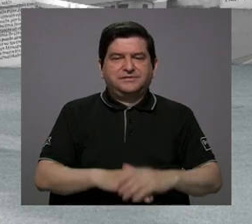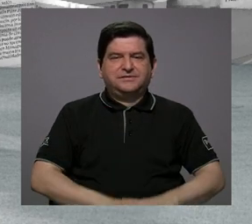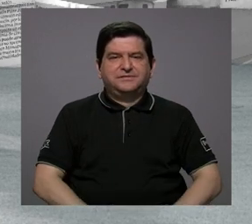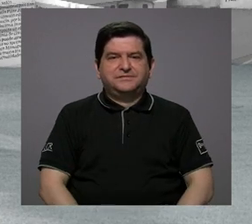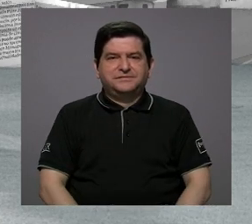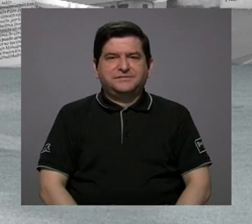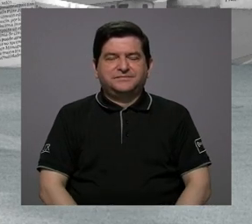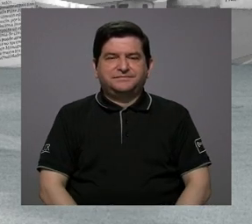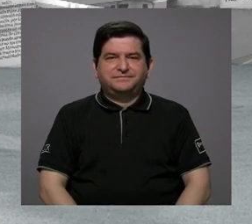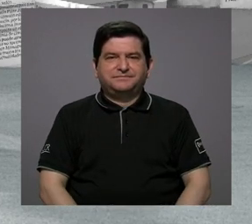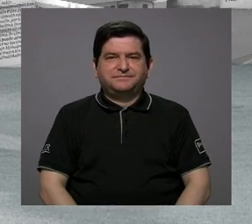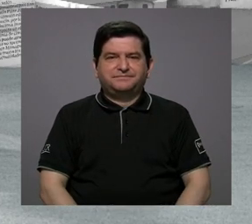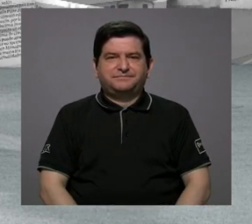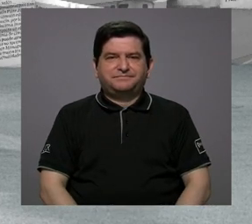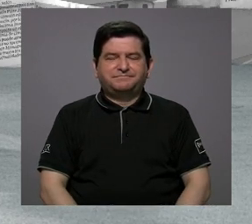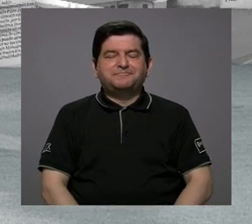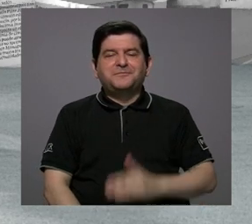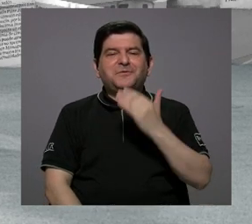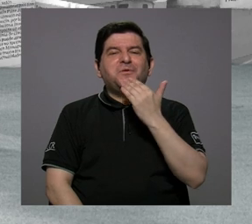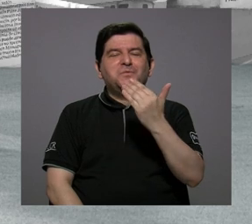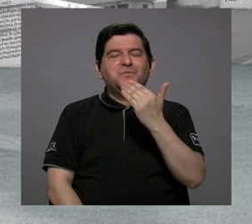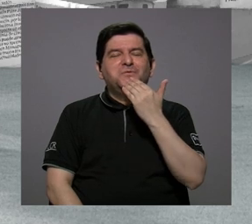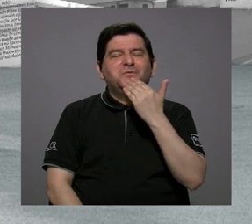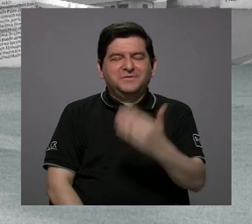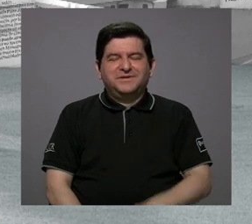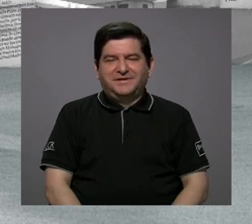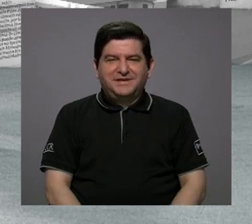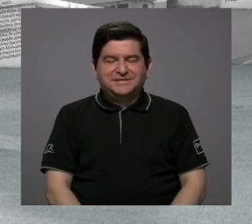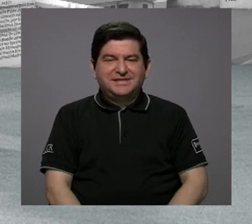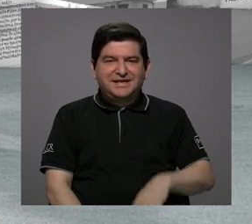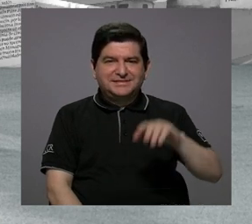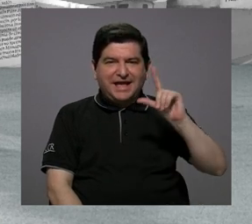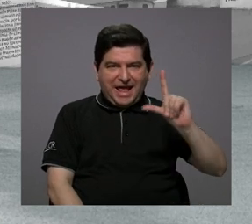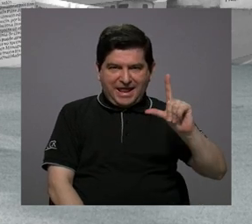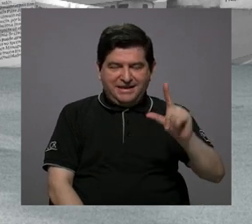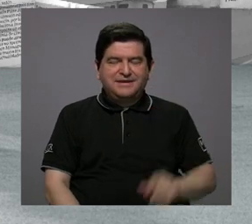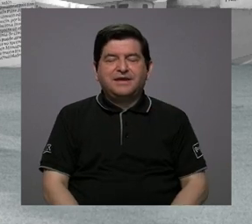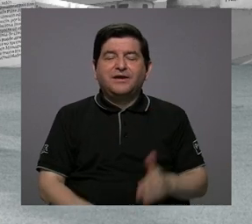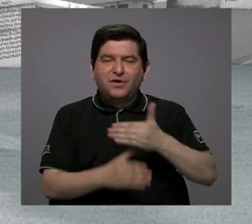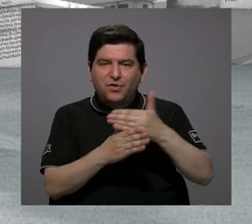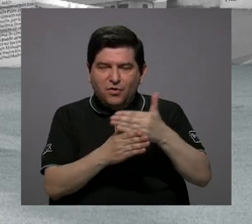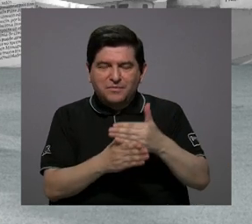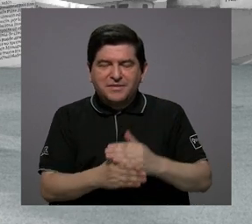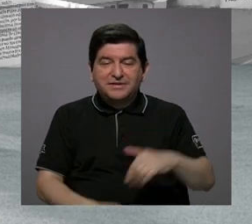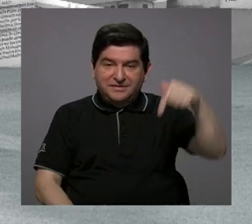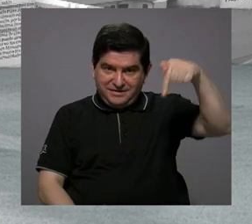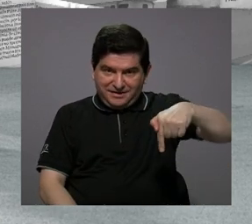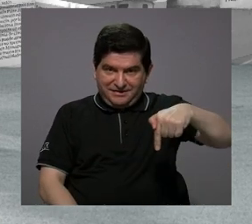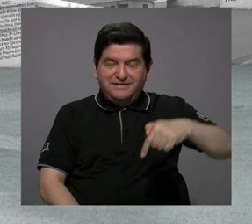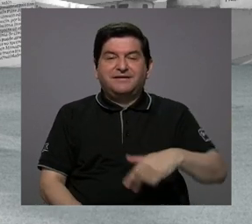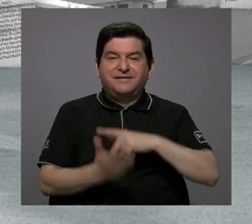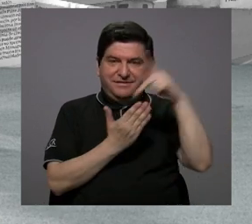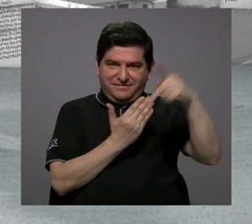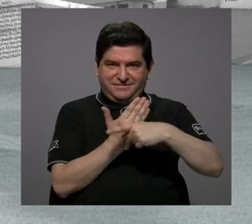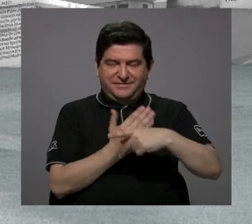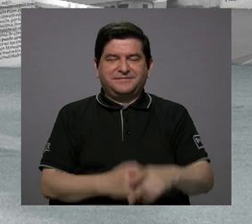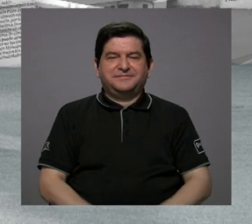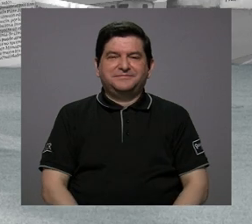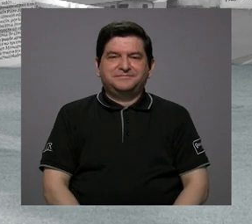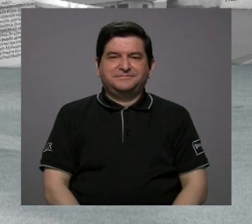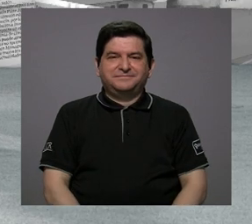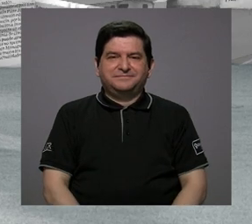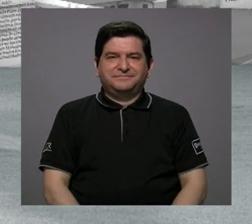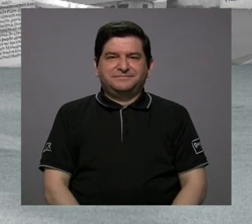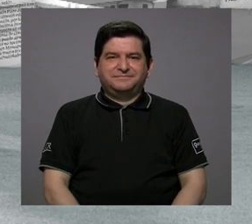deducen mes a mes. Muchísimas gracias a don Lenín por haber compartido con nosotros y pues ahí